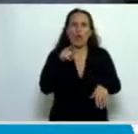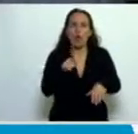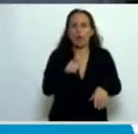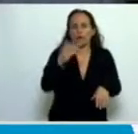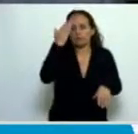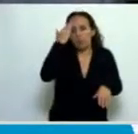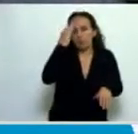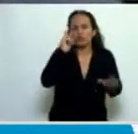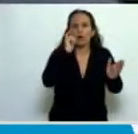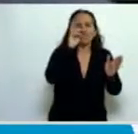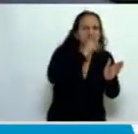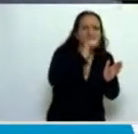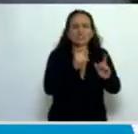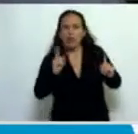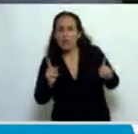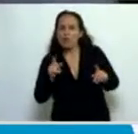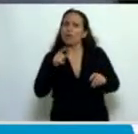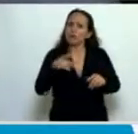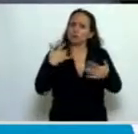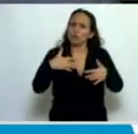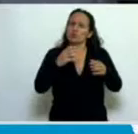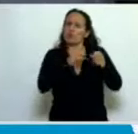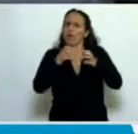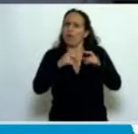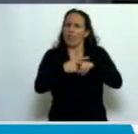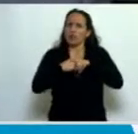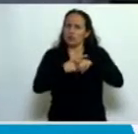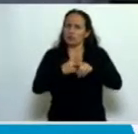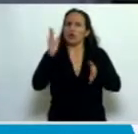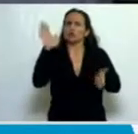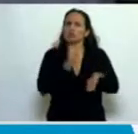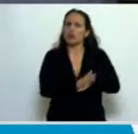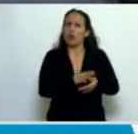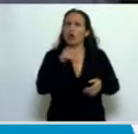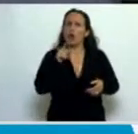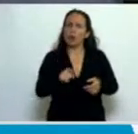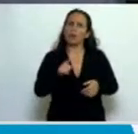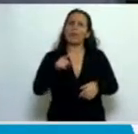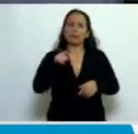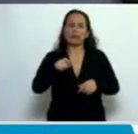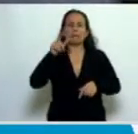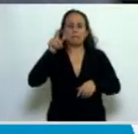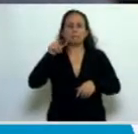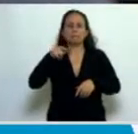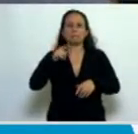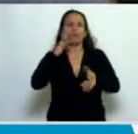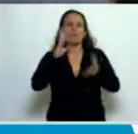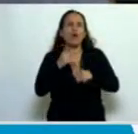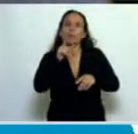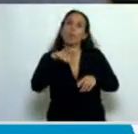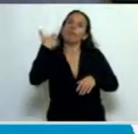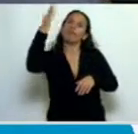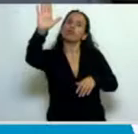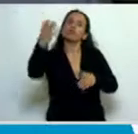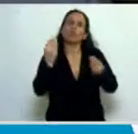constitucionales y se discute filosóficamente sobre la legitimidad de generaciones para imponer límites a generaciones